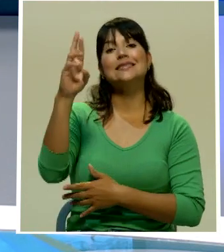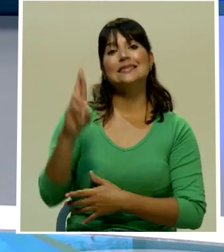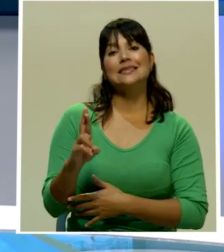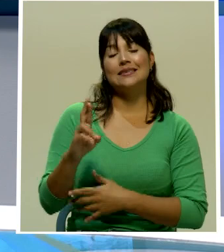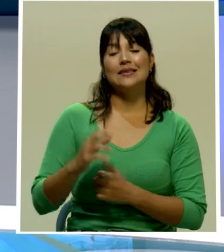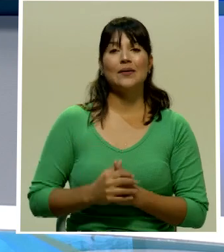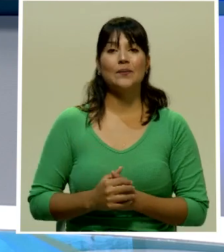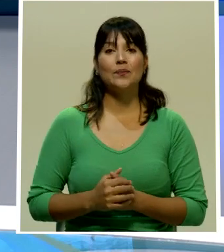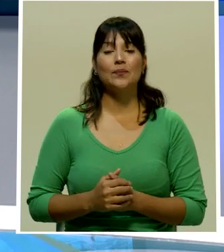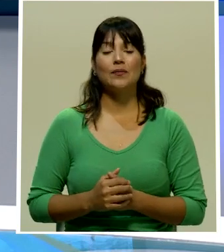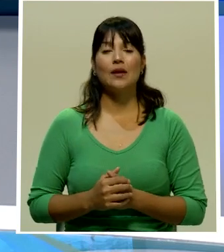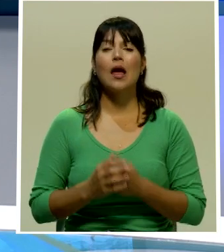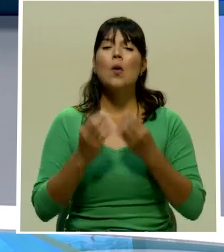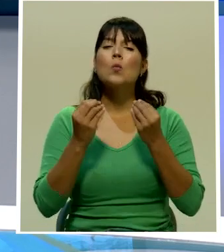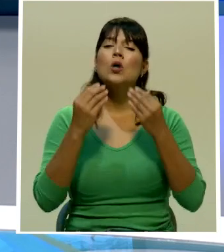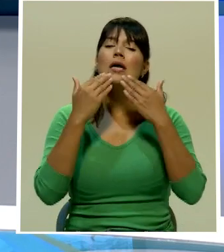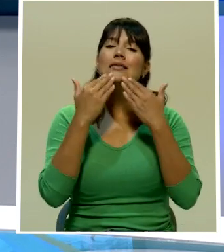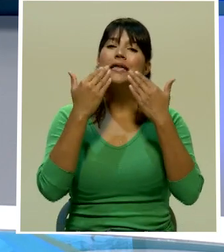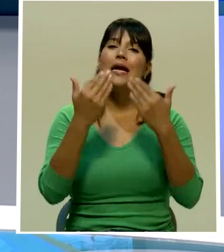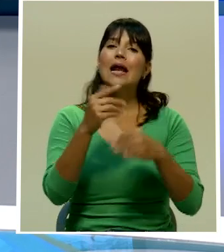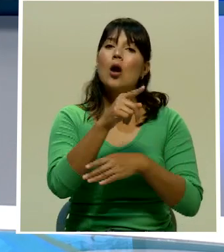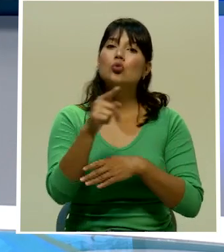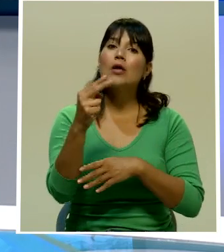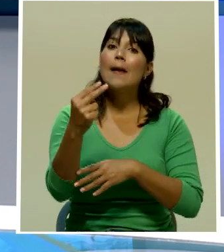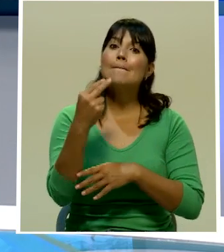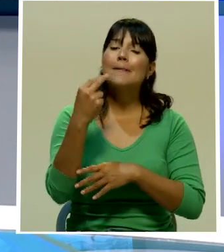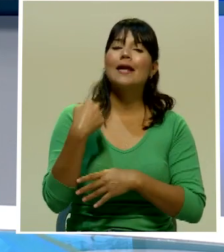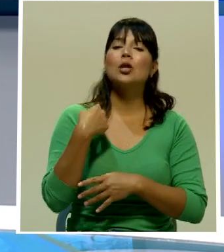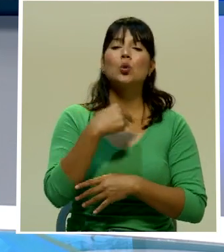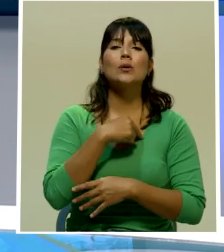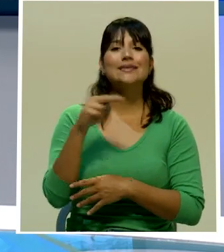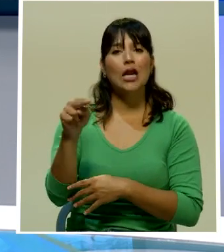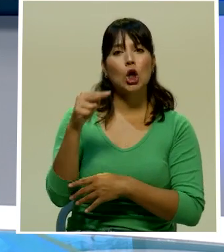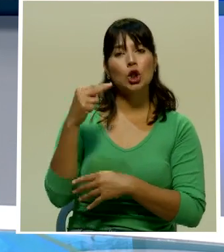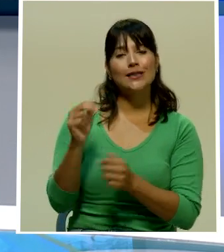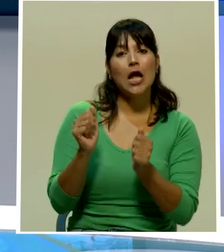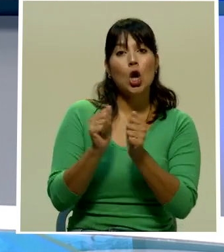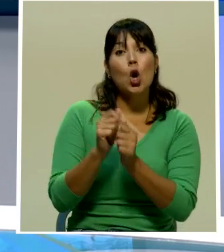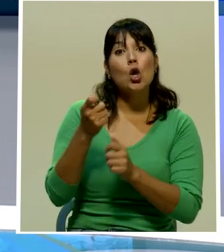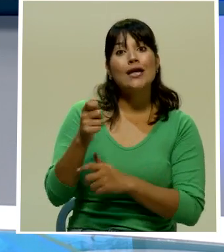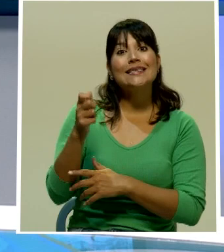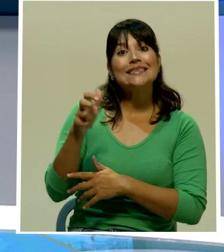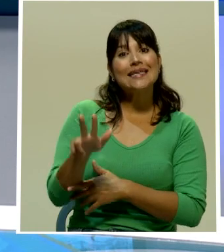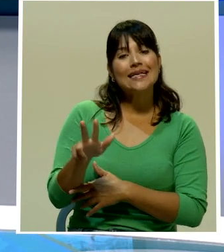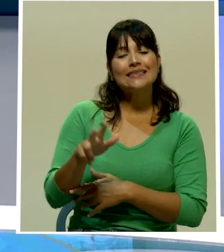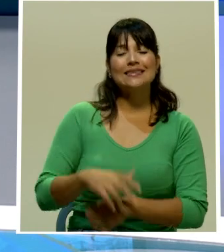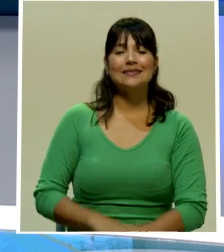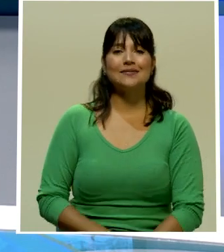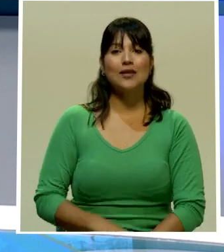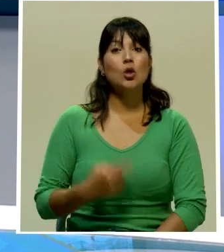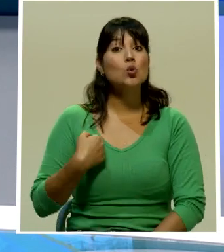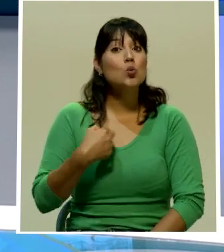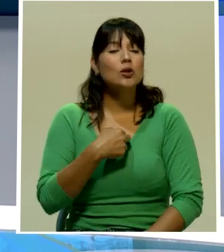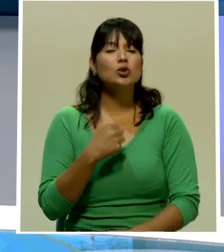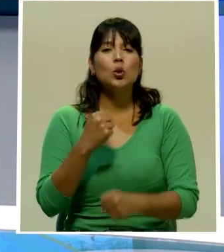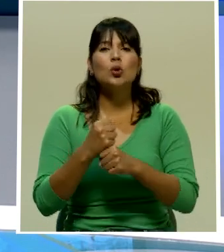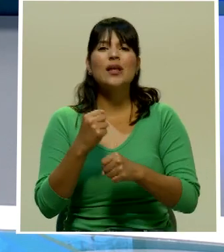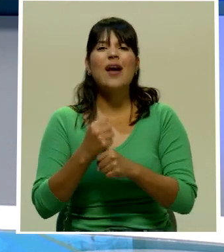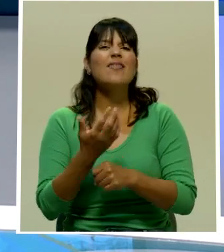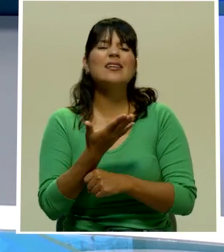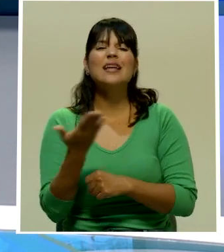Noticias Le agradecemos haberse informado con la señal de Canal 13 Nuestro trabajo